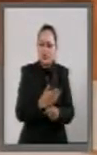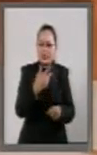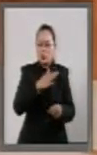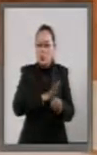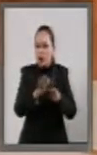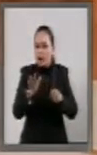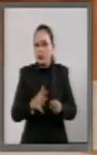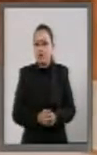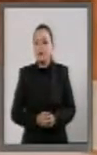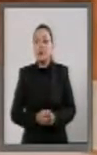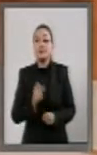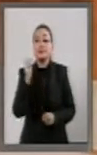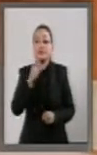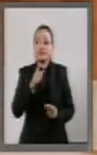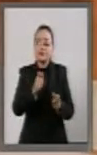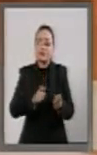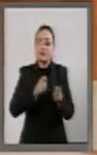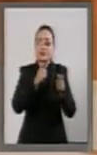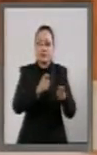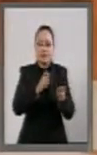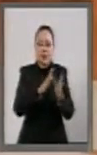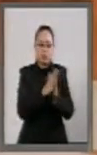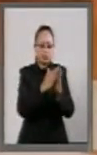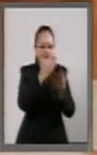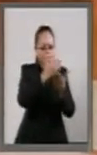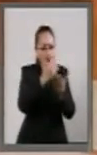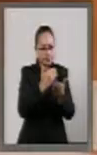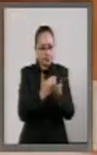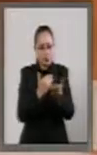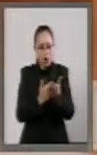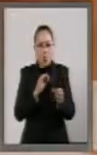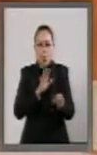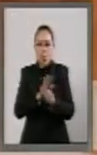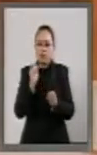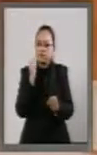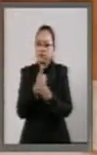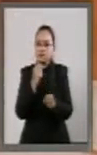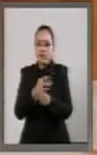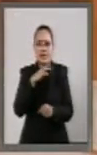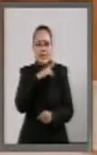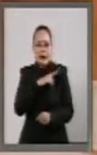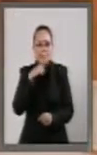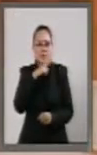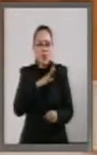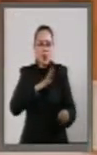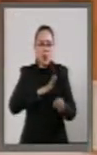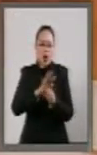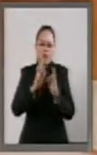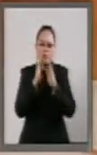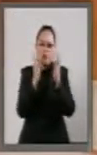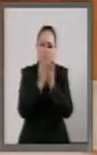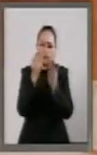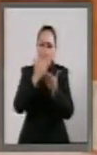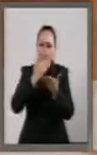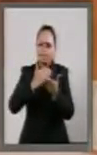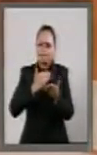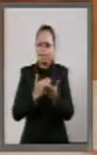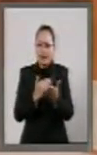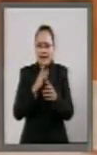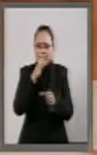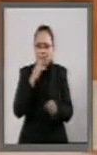y que con un catálogo puedan ubicar de manera rápida una clasificación de